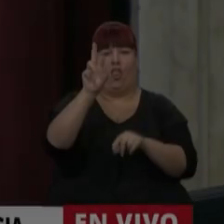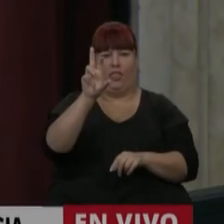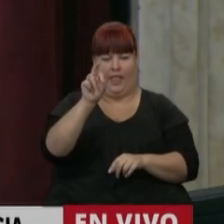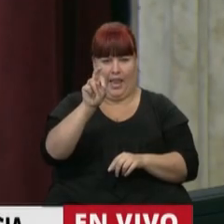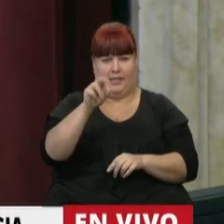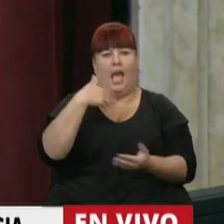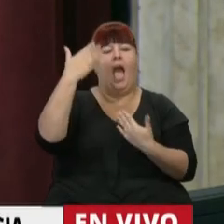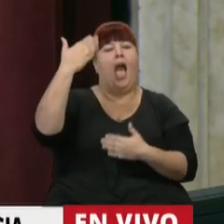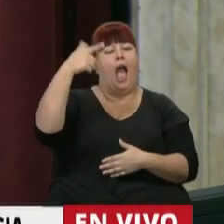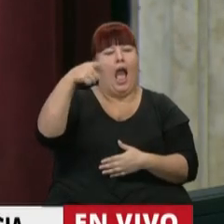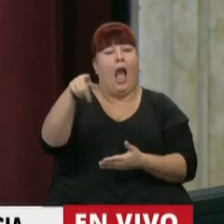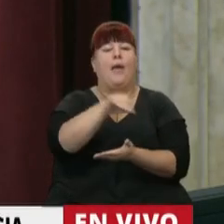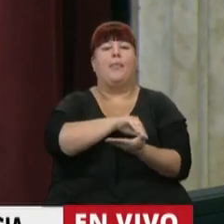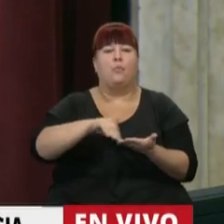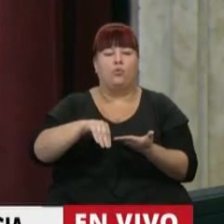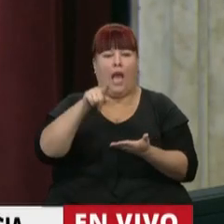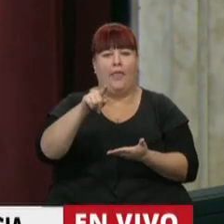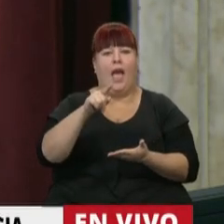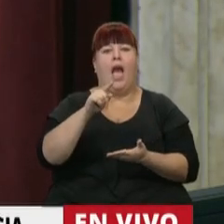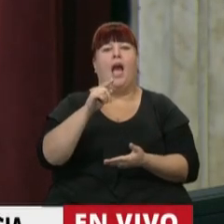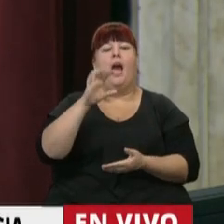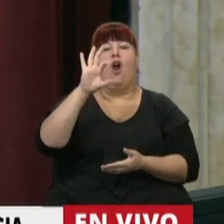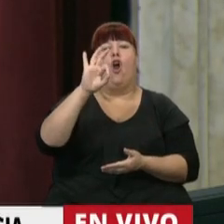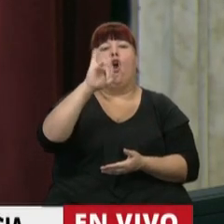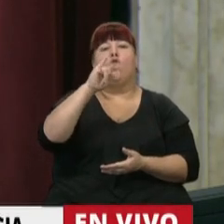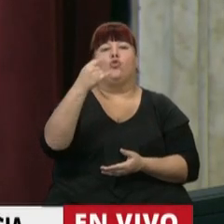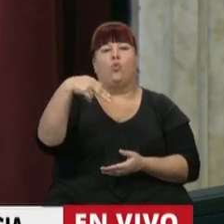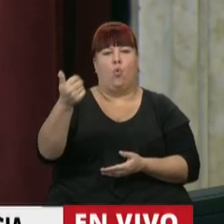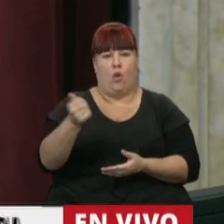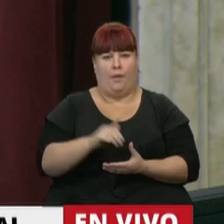Tiene la palabra la diputada Blanca Ozuna.